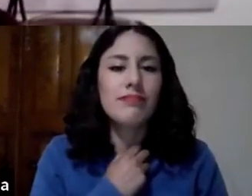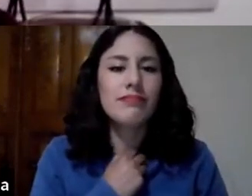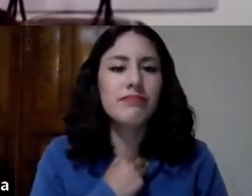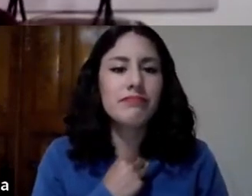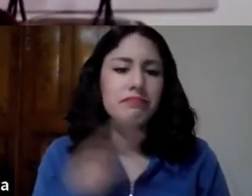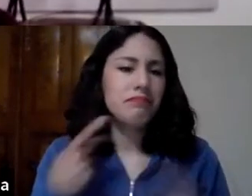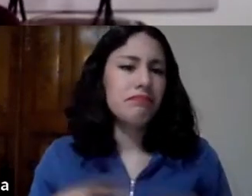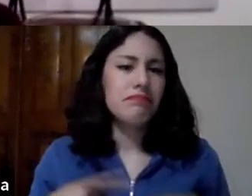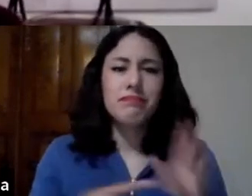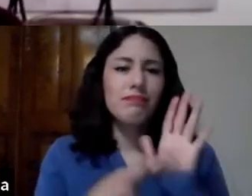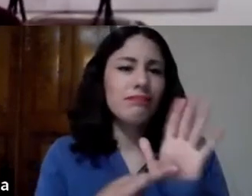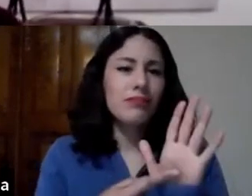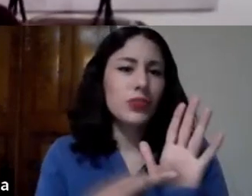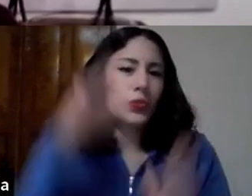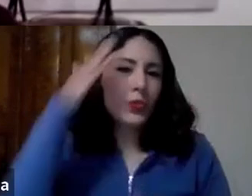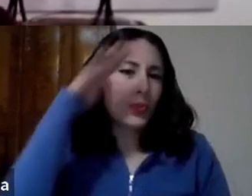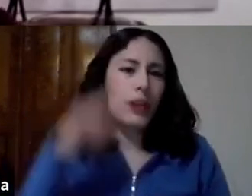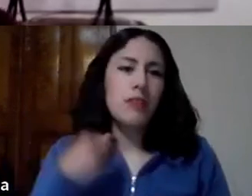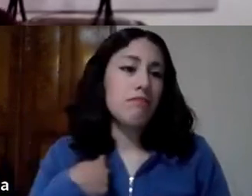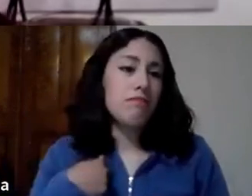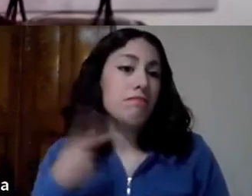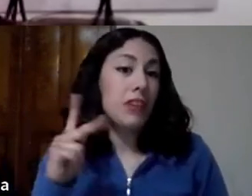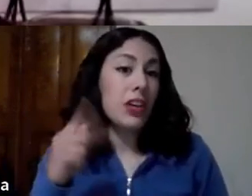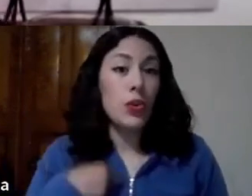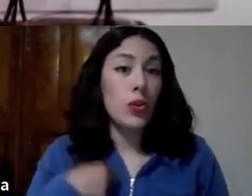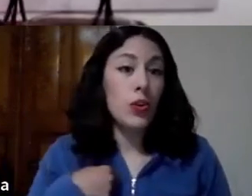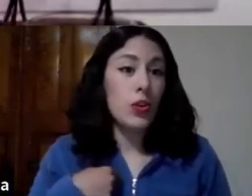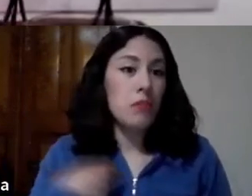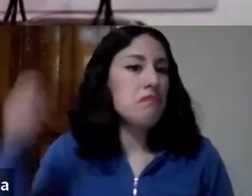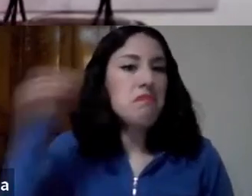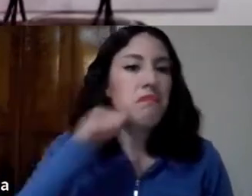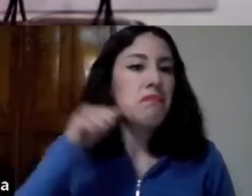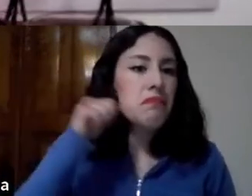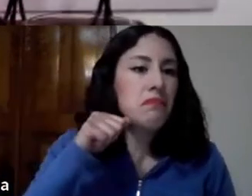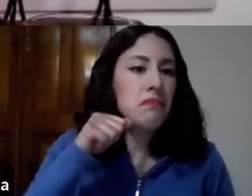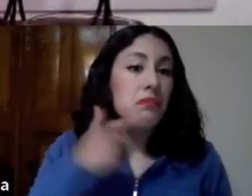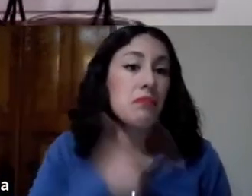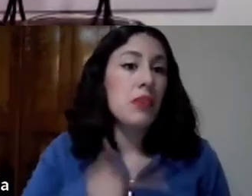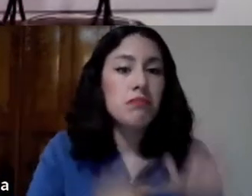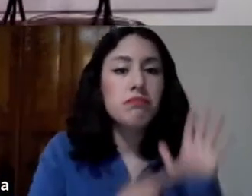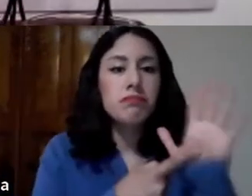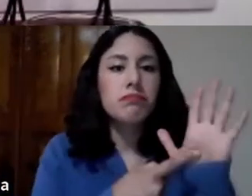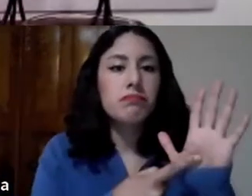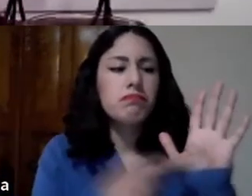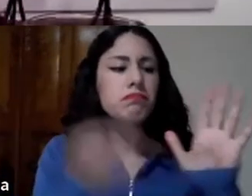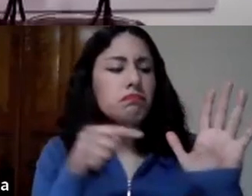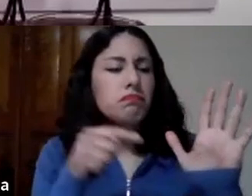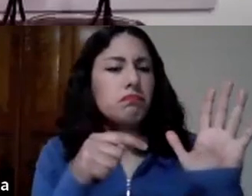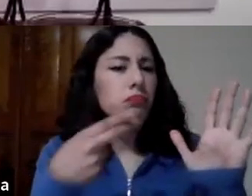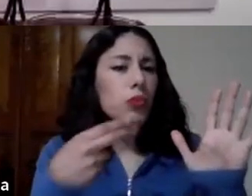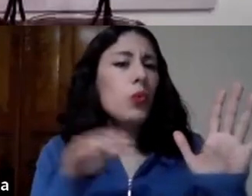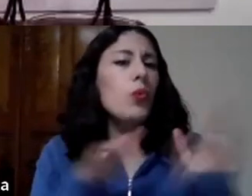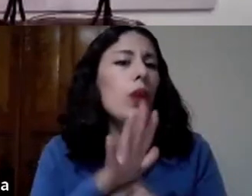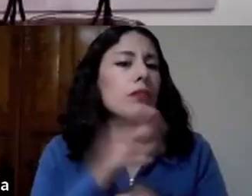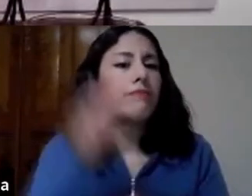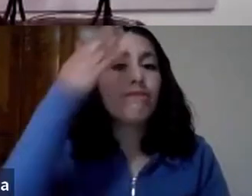sabemos pero yo, Pepe, a mí me encanta presentarme con mis habilidades con lo que sé, con lo que puedo